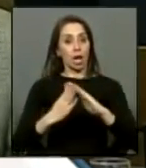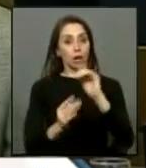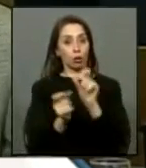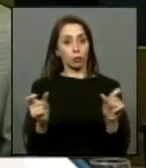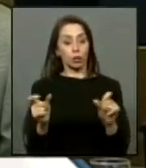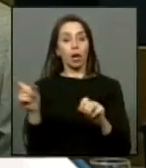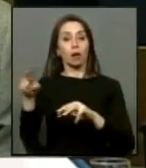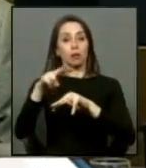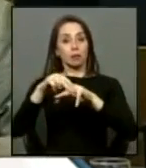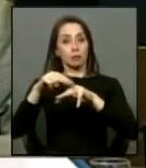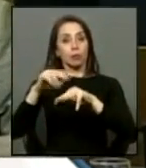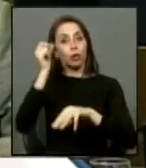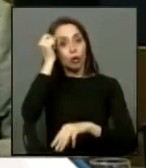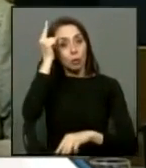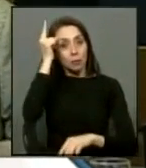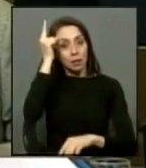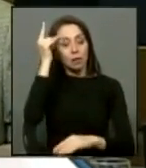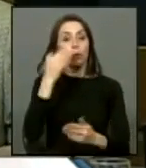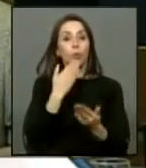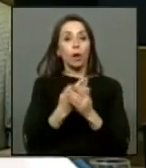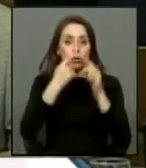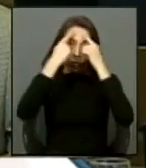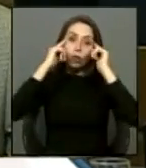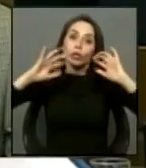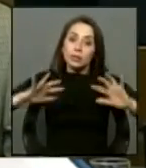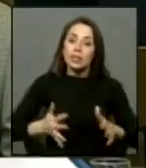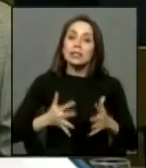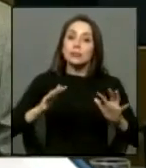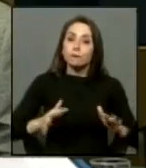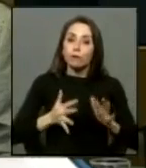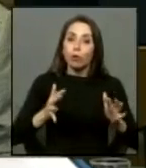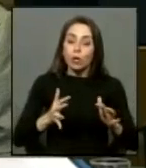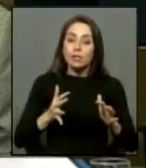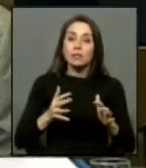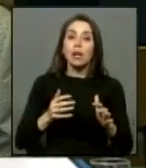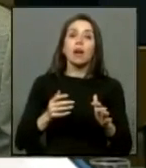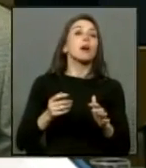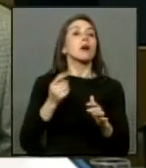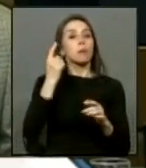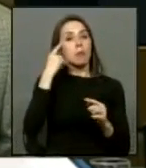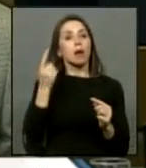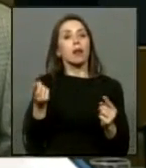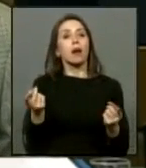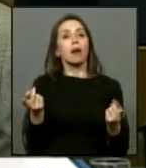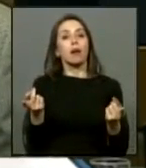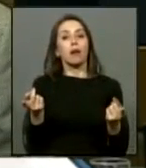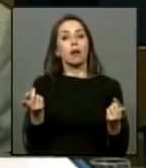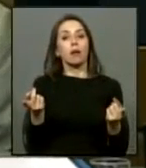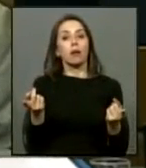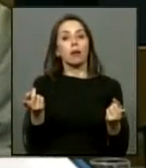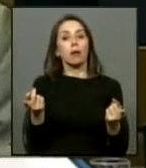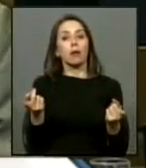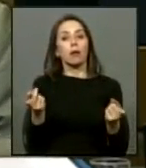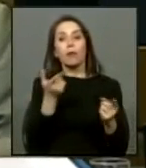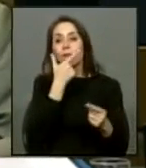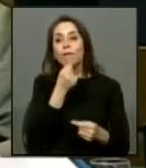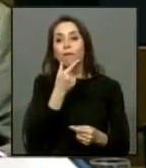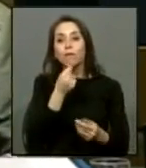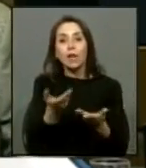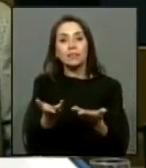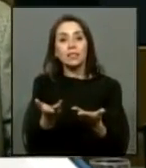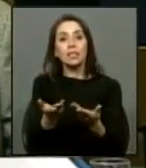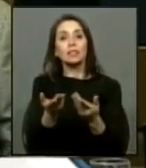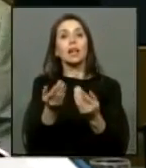los deudos han de comprender cuando se ha hecho el máximo esfuerzo para reconstruir y facilitar el